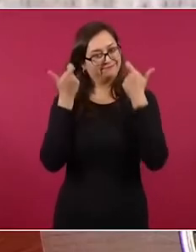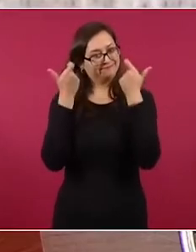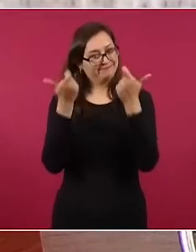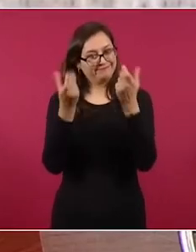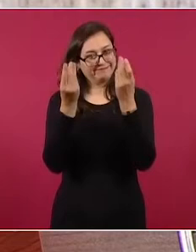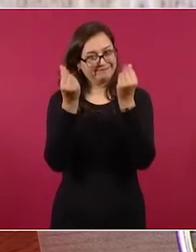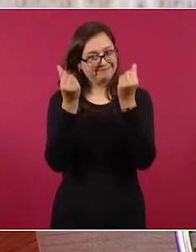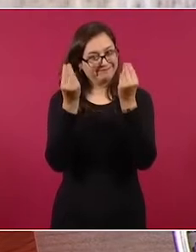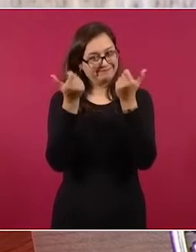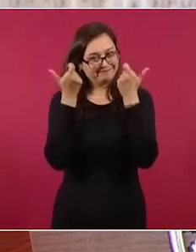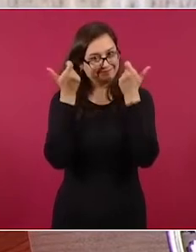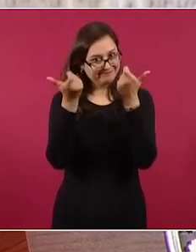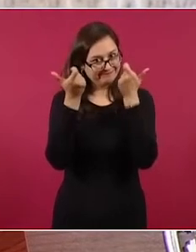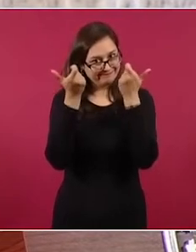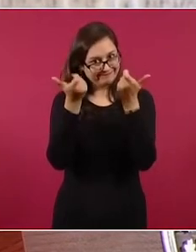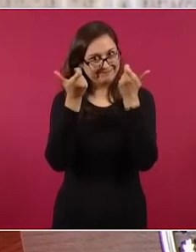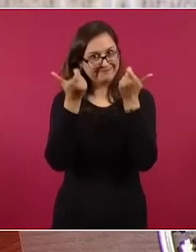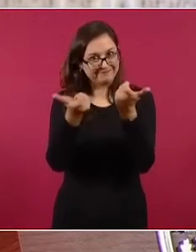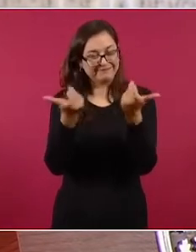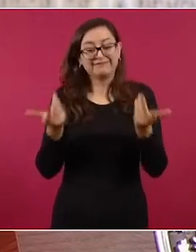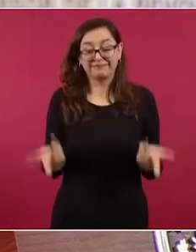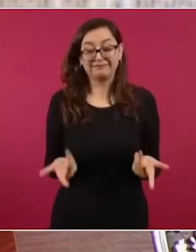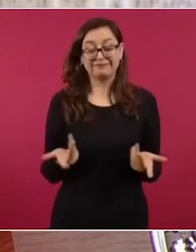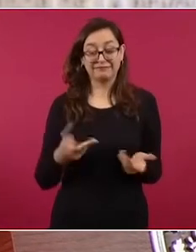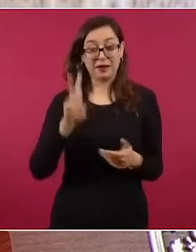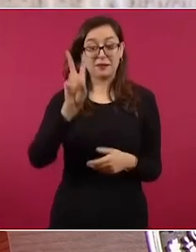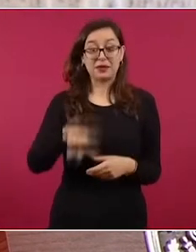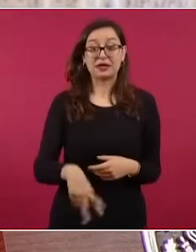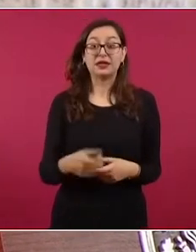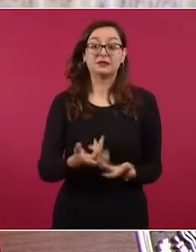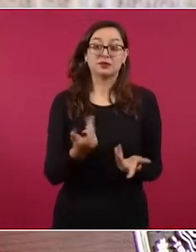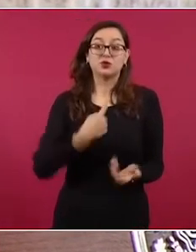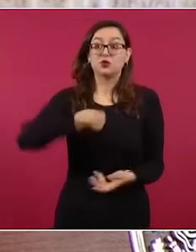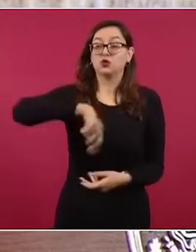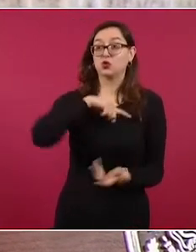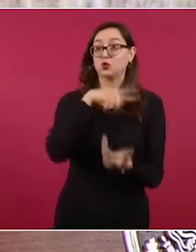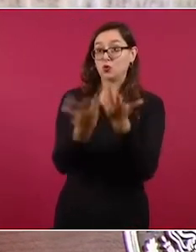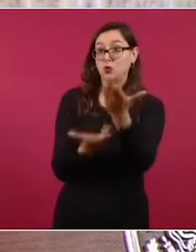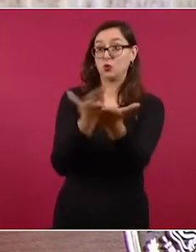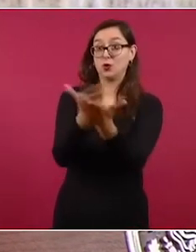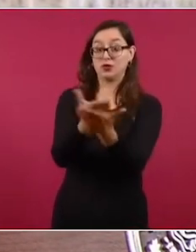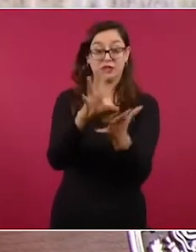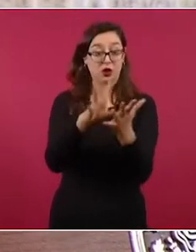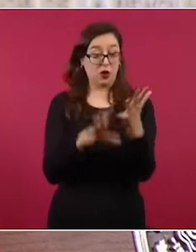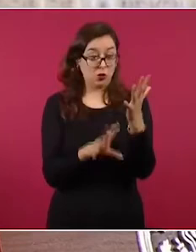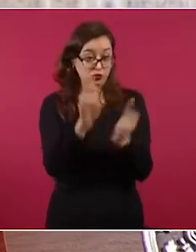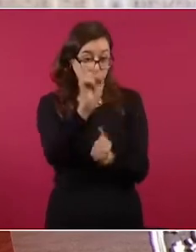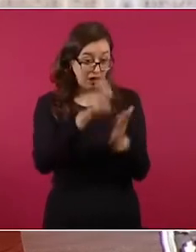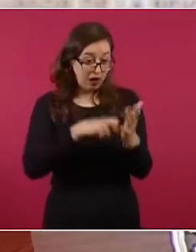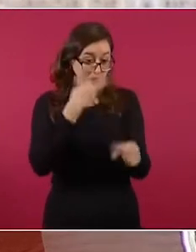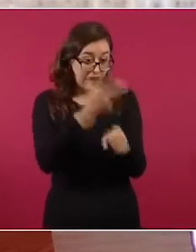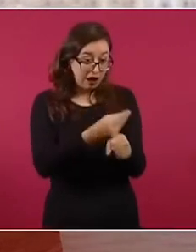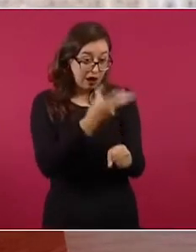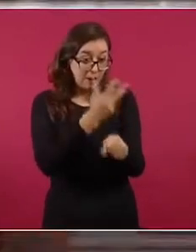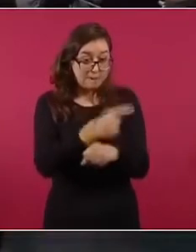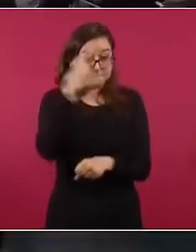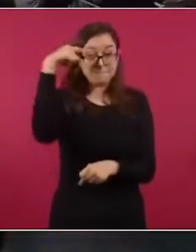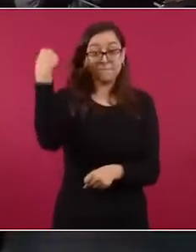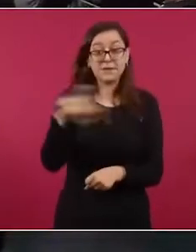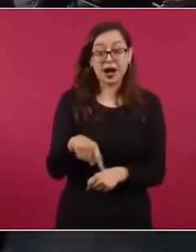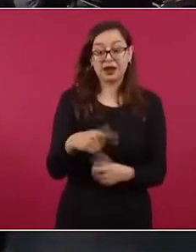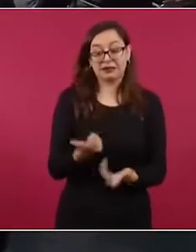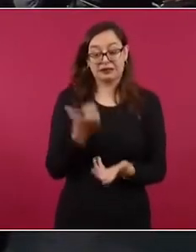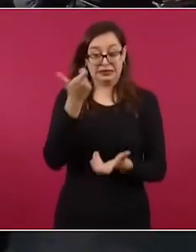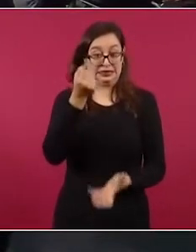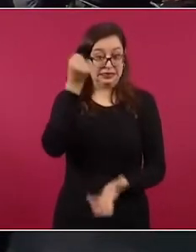reforma a la Constitución que nosotros propusimos es disminuir el dinero que se